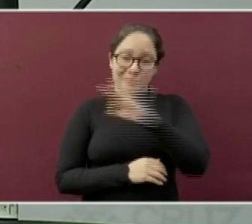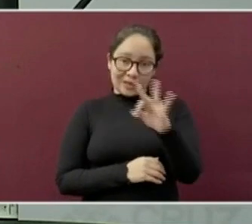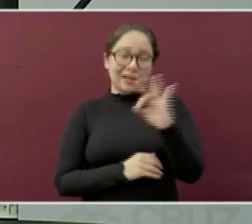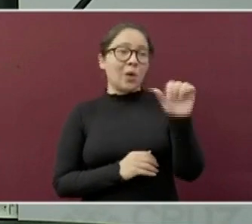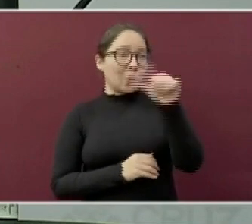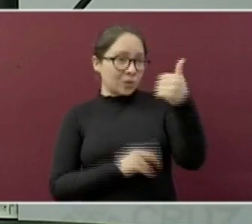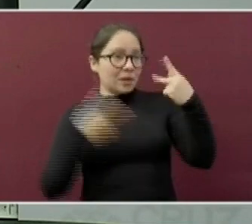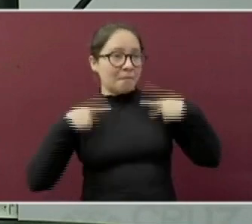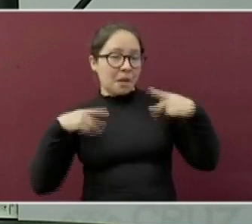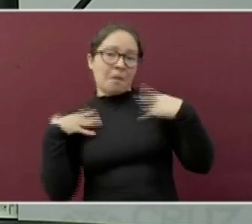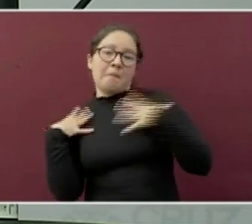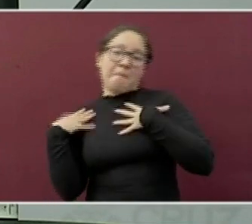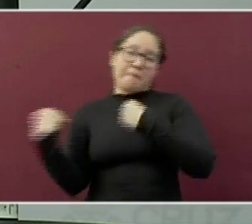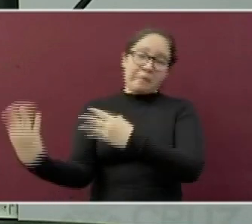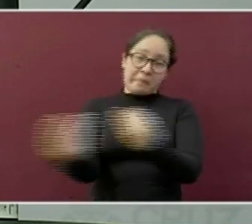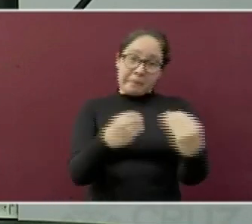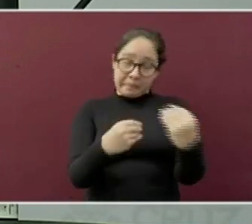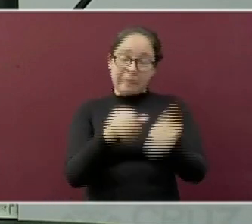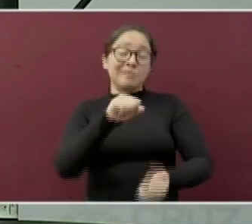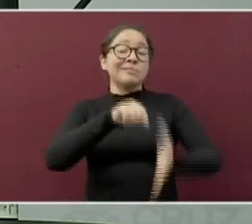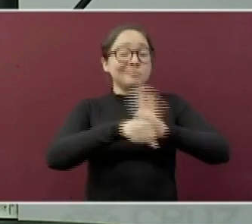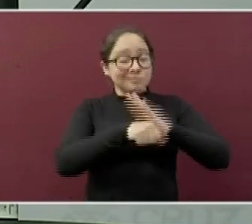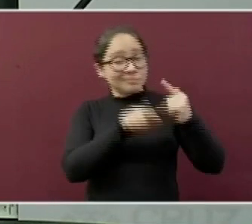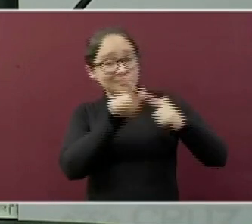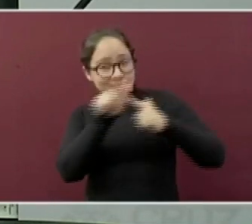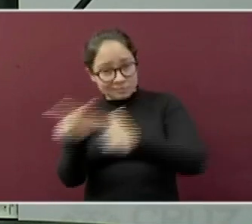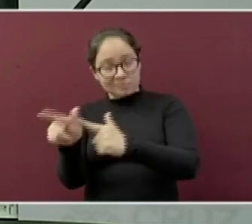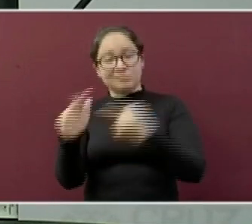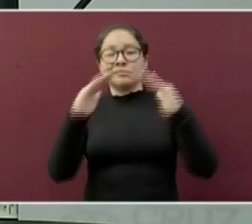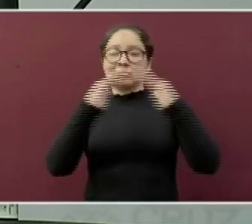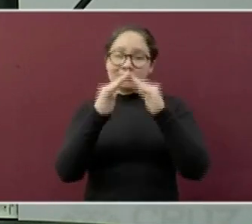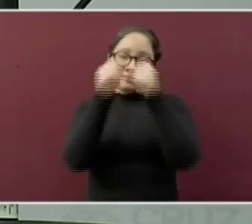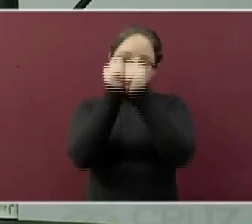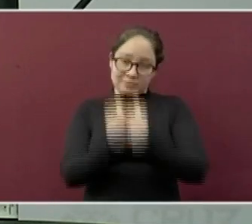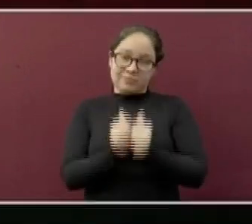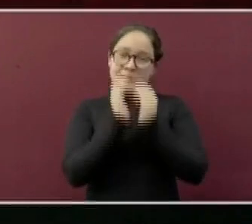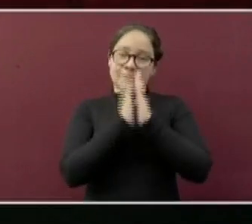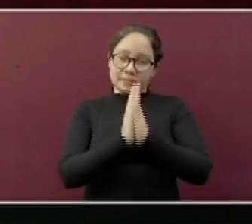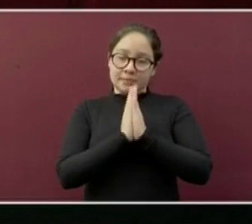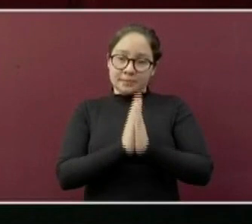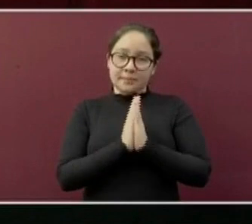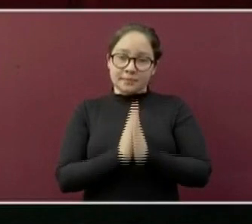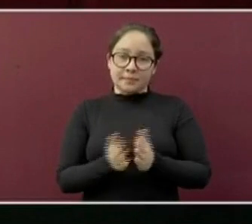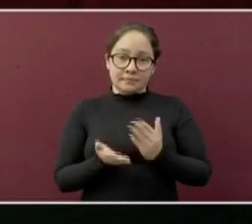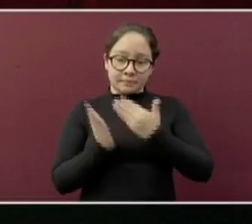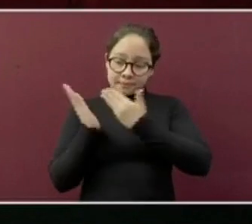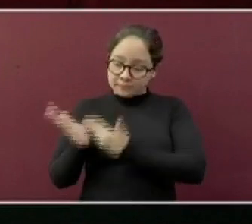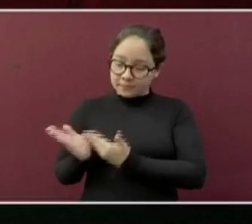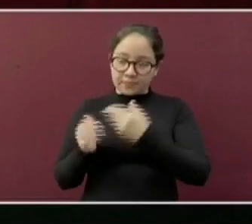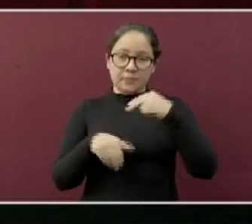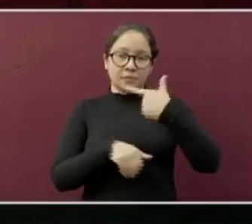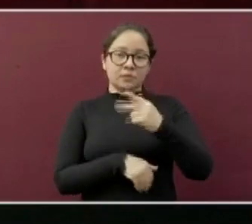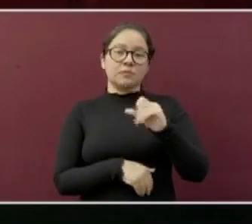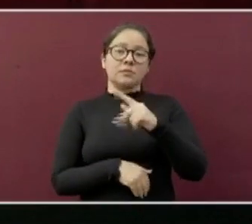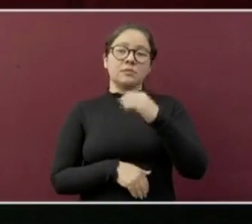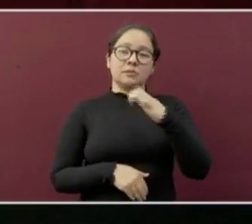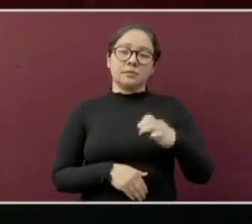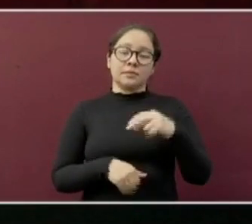a otras personas. La transmisión no ha terminado. Quédense en casa. Su turno, doctora Guadalupe Díaz.